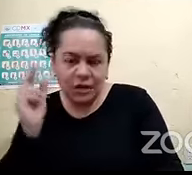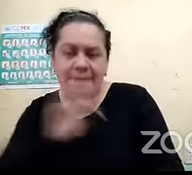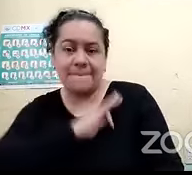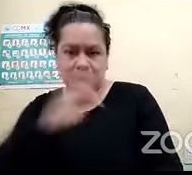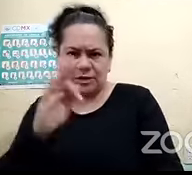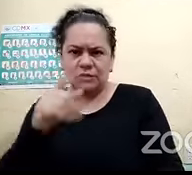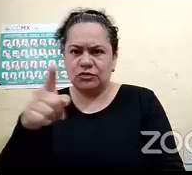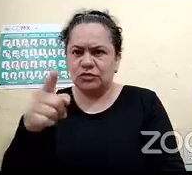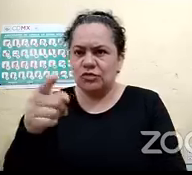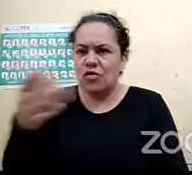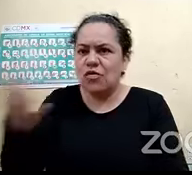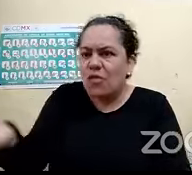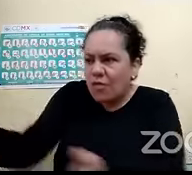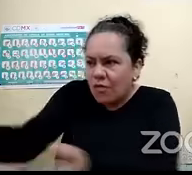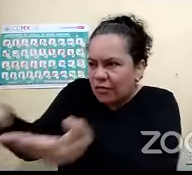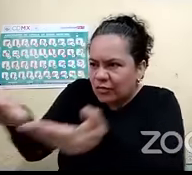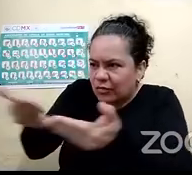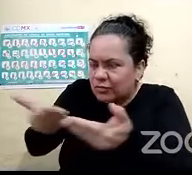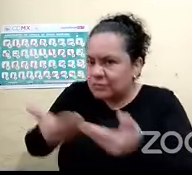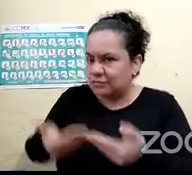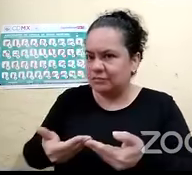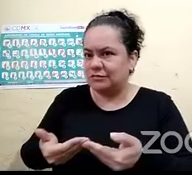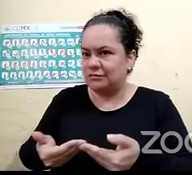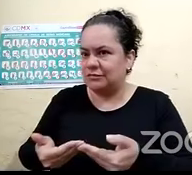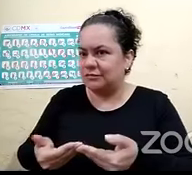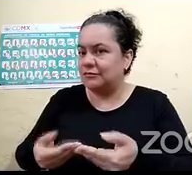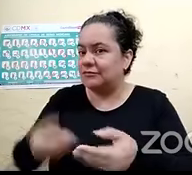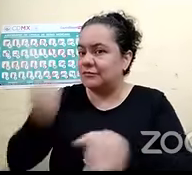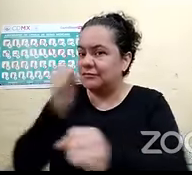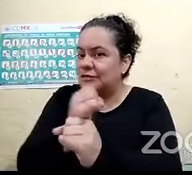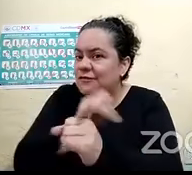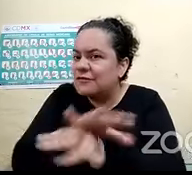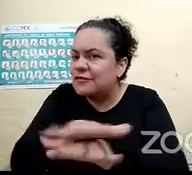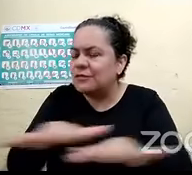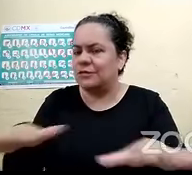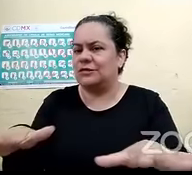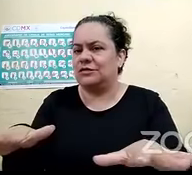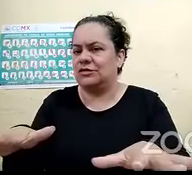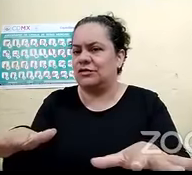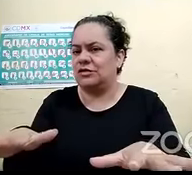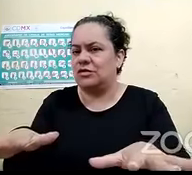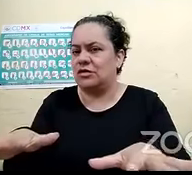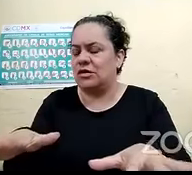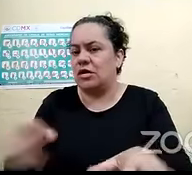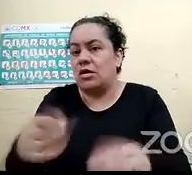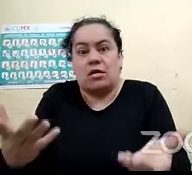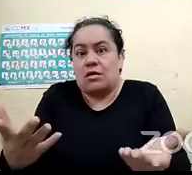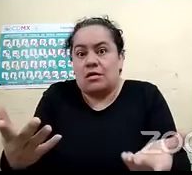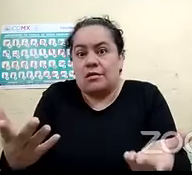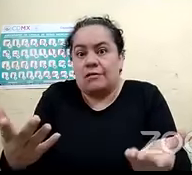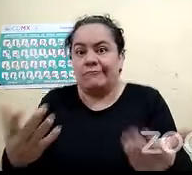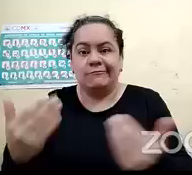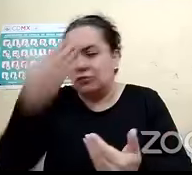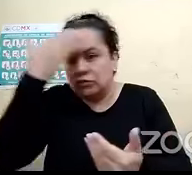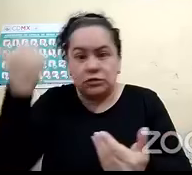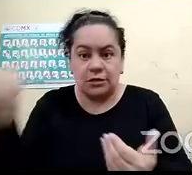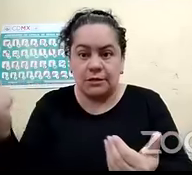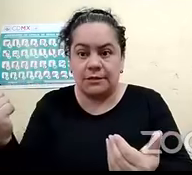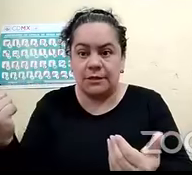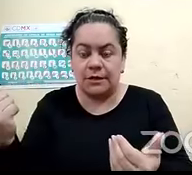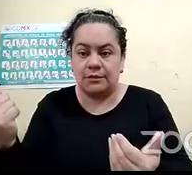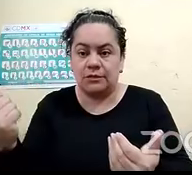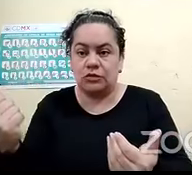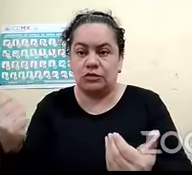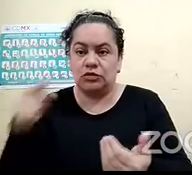llegar toda esa información que nosotros a lo mejor nos perdemos por no poder escuchar